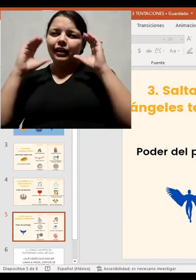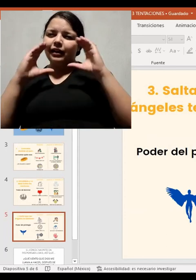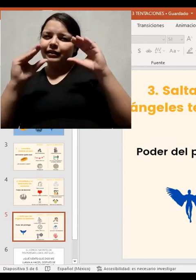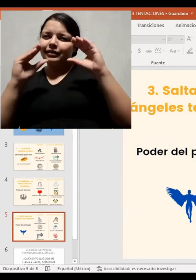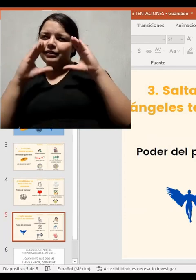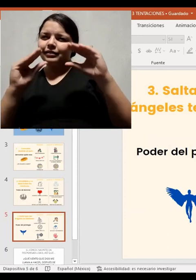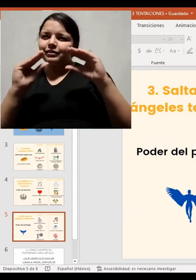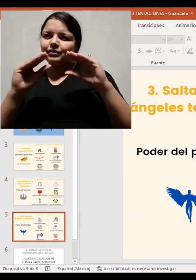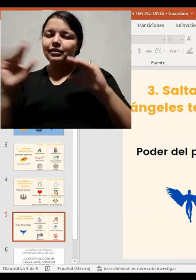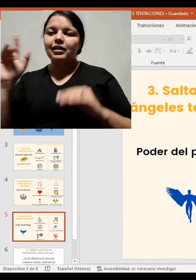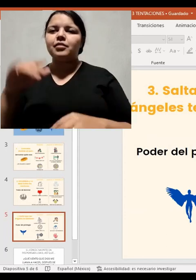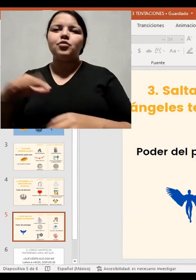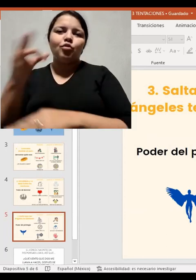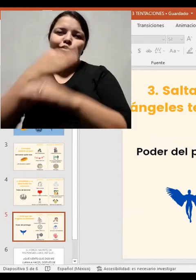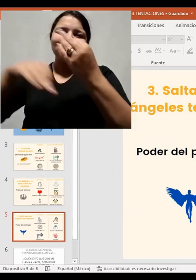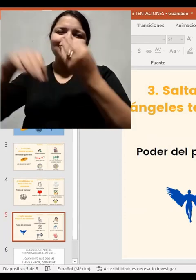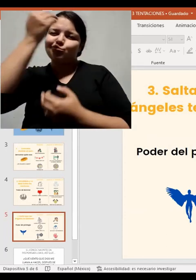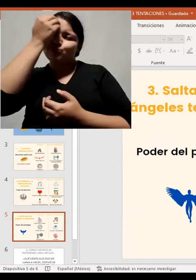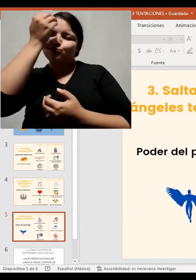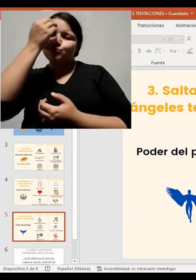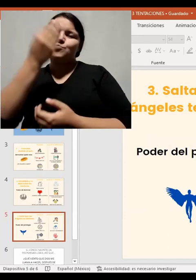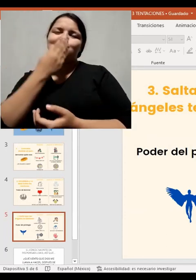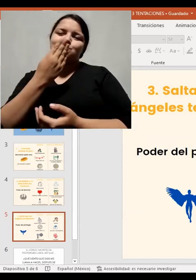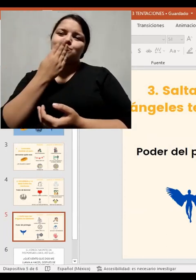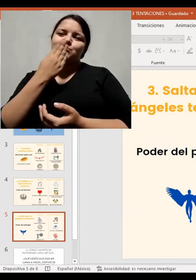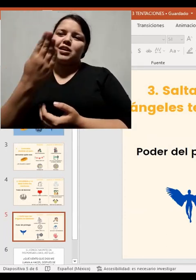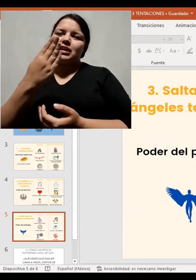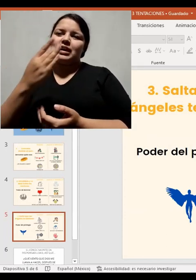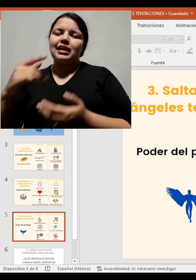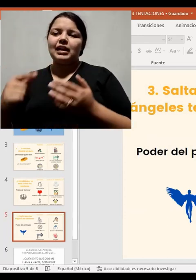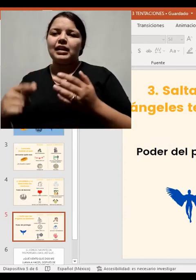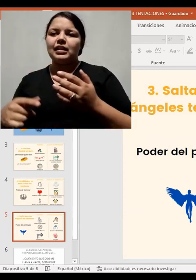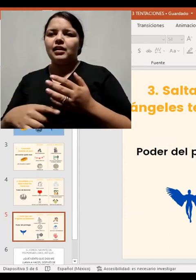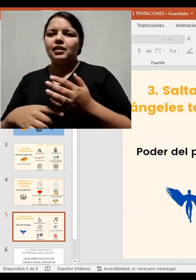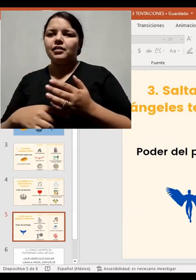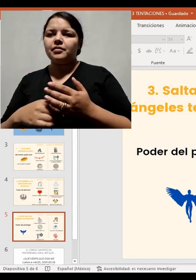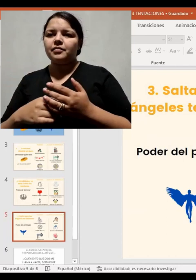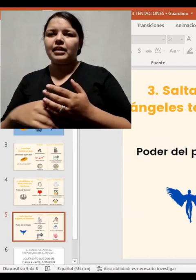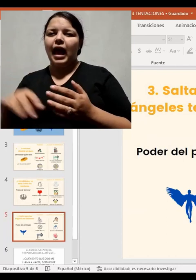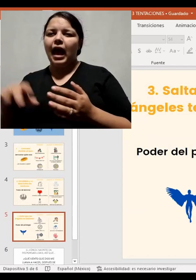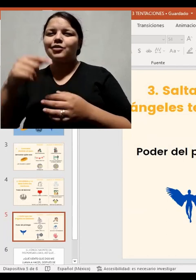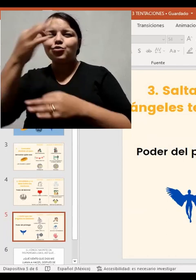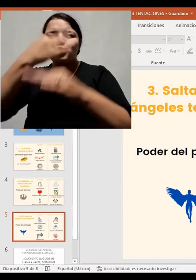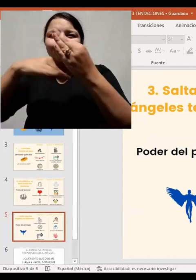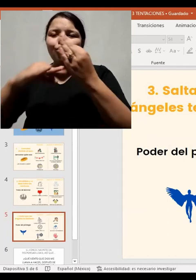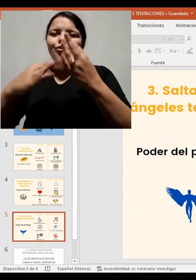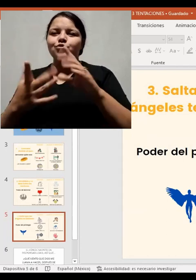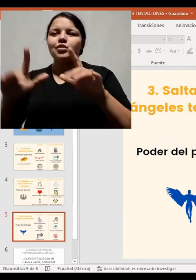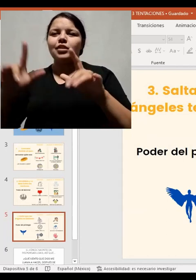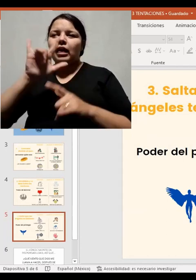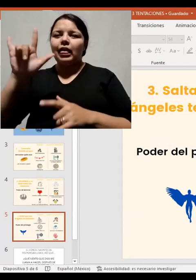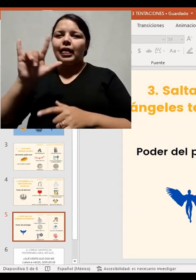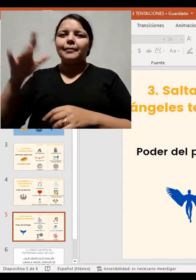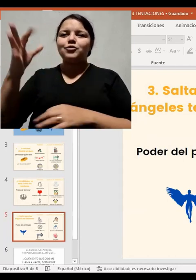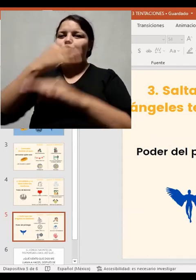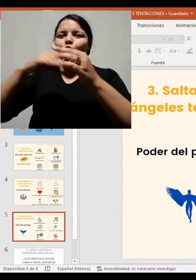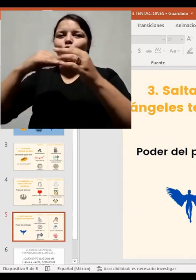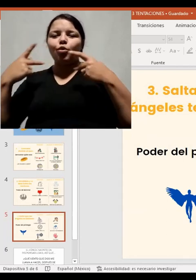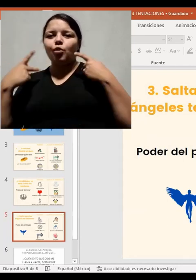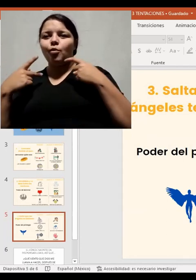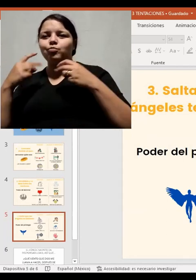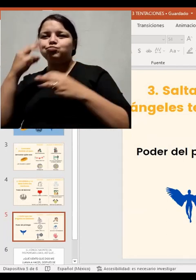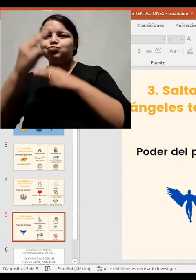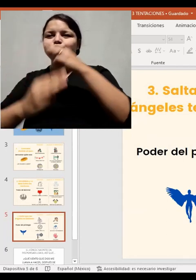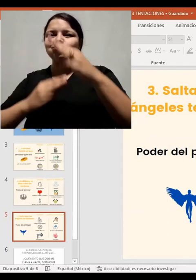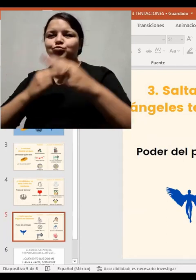la conocemos muy bien porque es el símbolo como más conocido de la lengua de señas porque esta es la I,